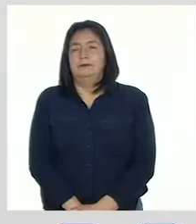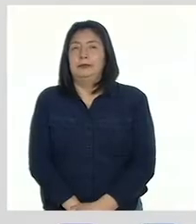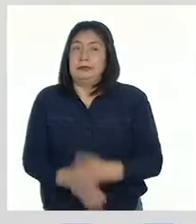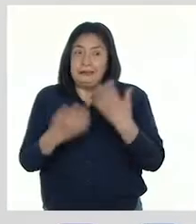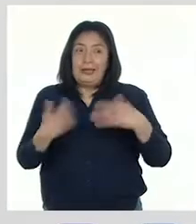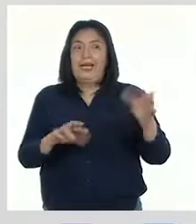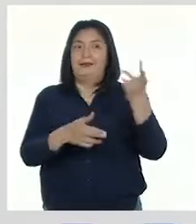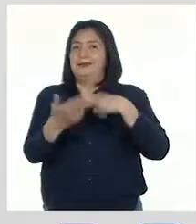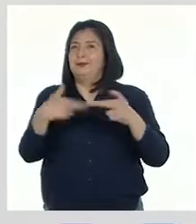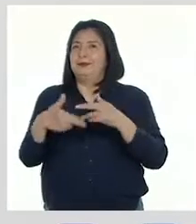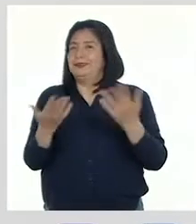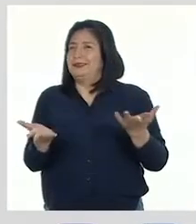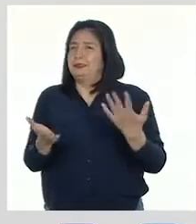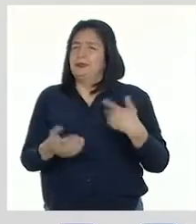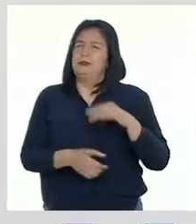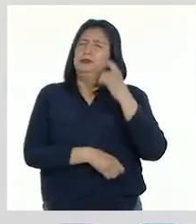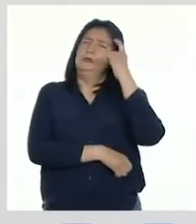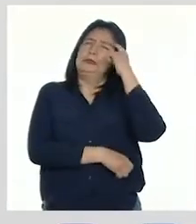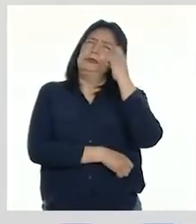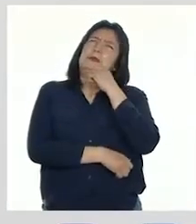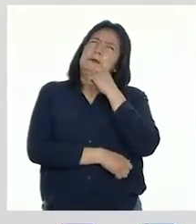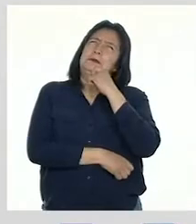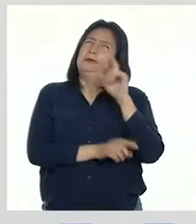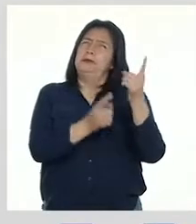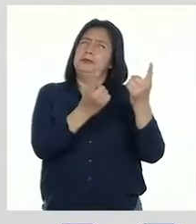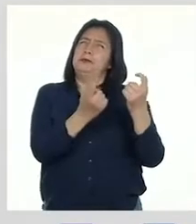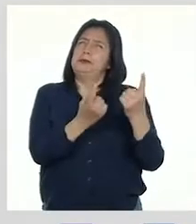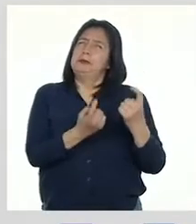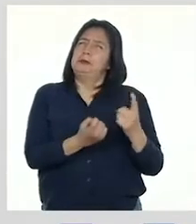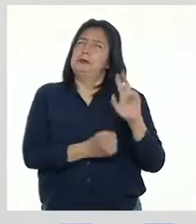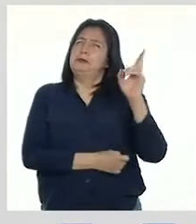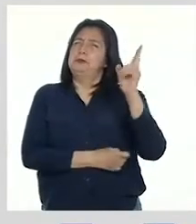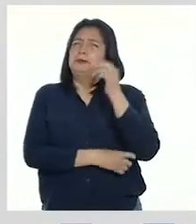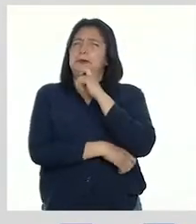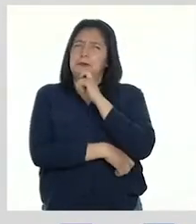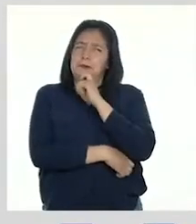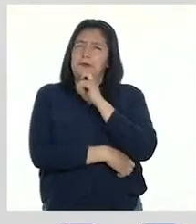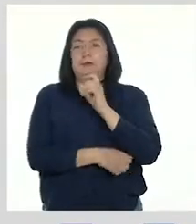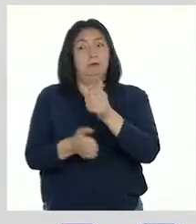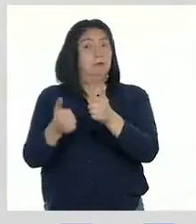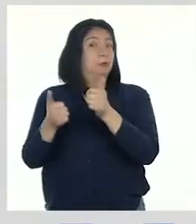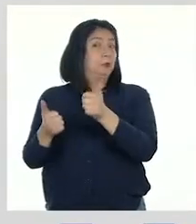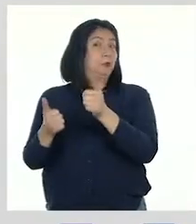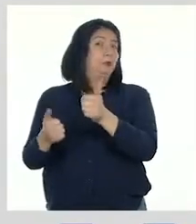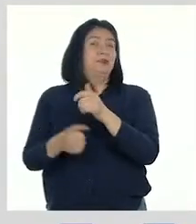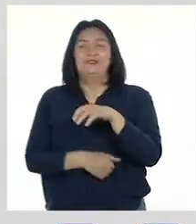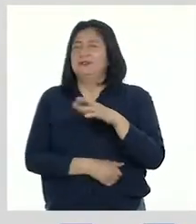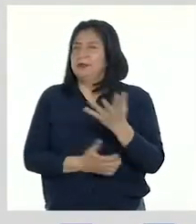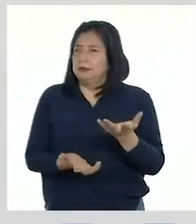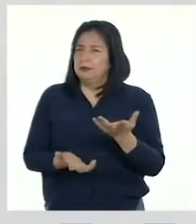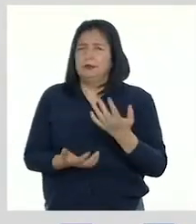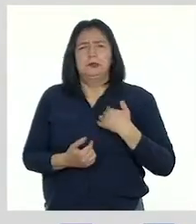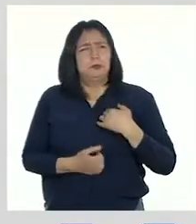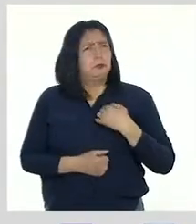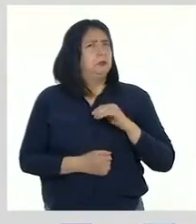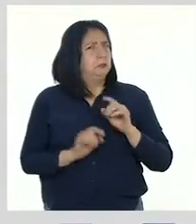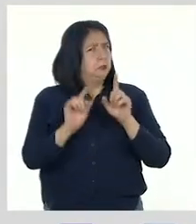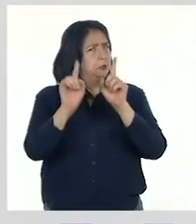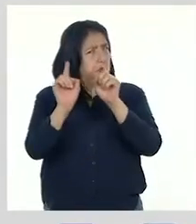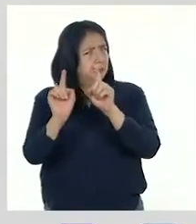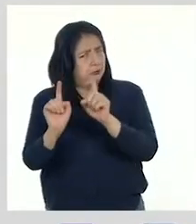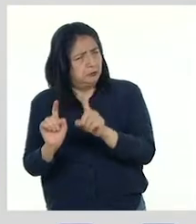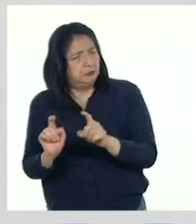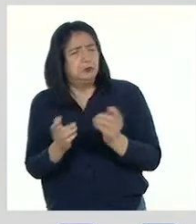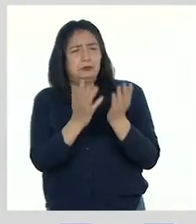¡Hemos regresado! Me quedé pensando en las preguntas que nos hizo, profesora. ¡Muy bien, Patti! Les hice estas